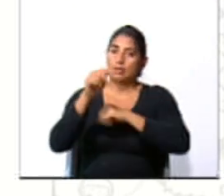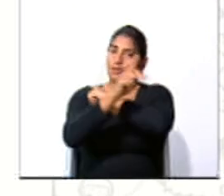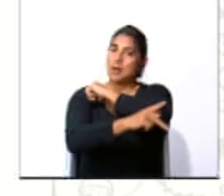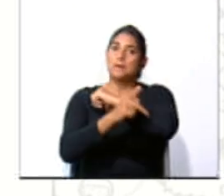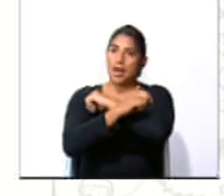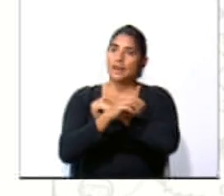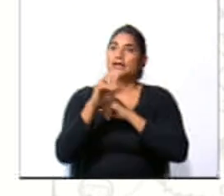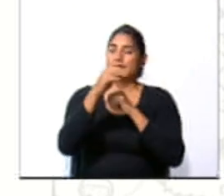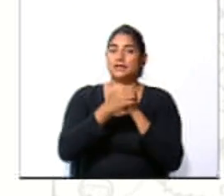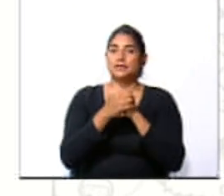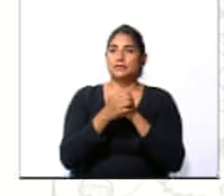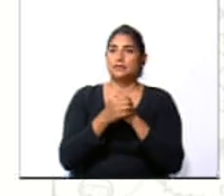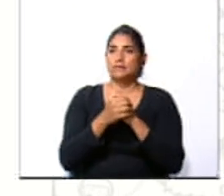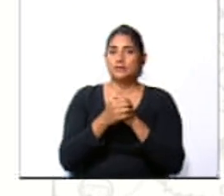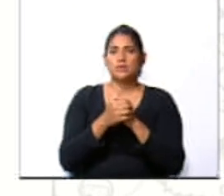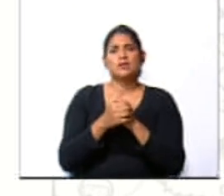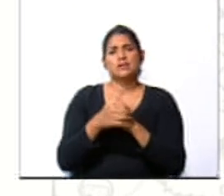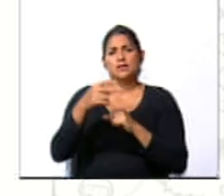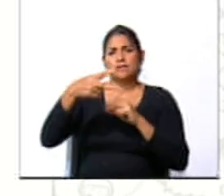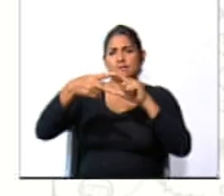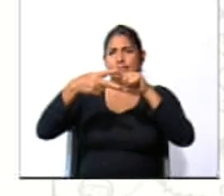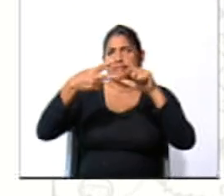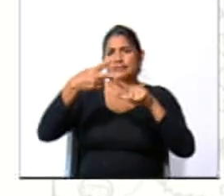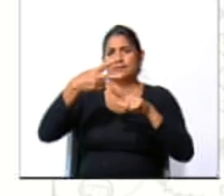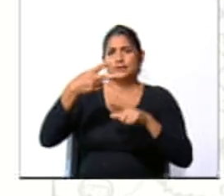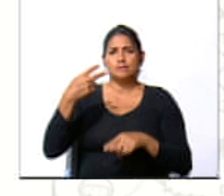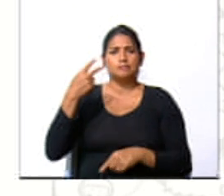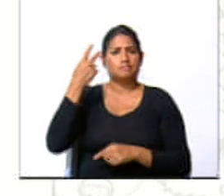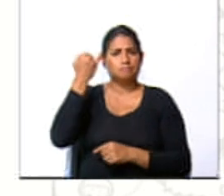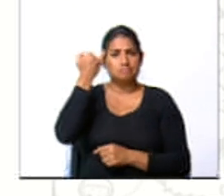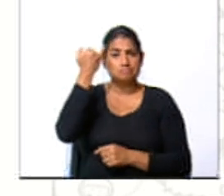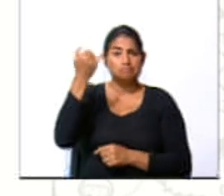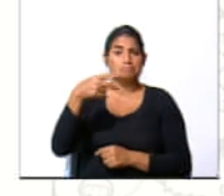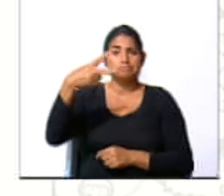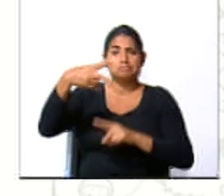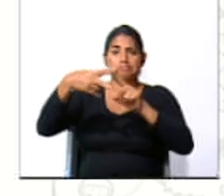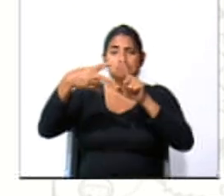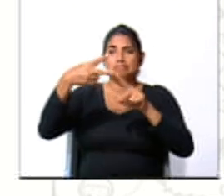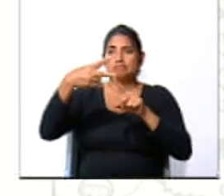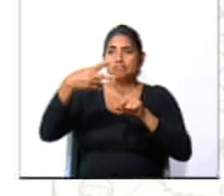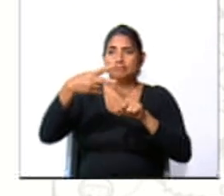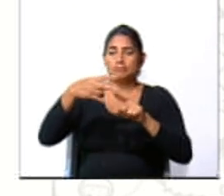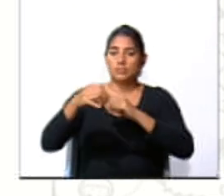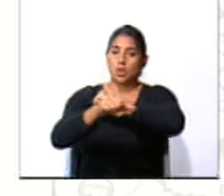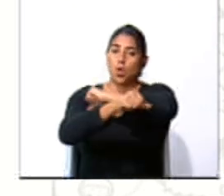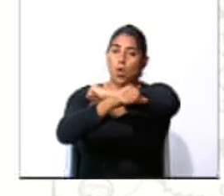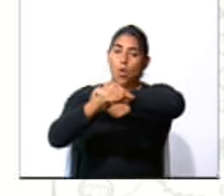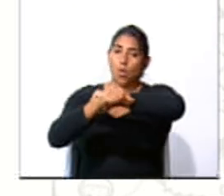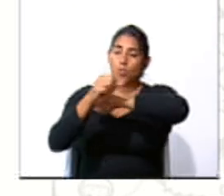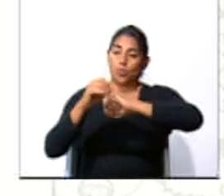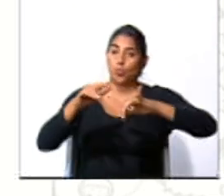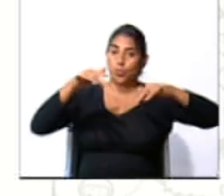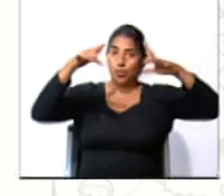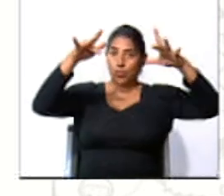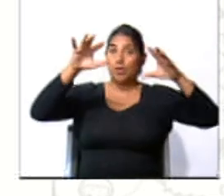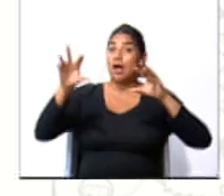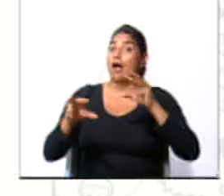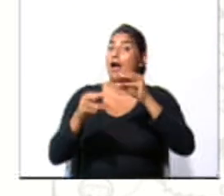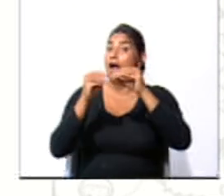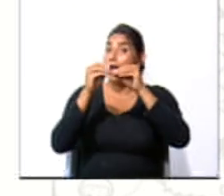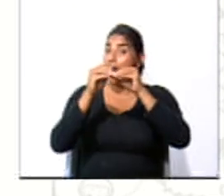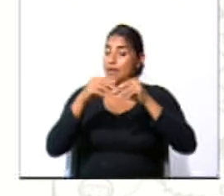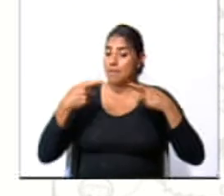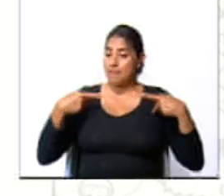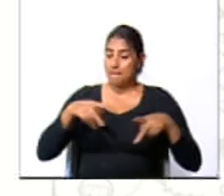de este teatro surgen dos ideas. Vamos a decir que es una joya arquitectónica y que además es